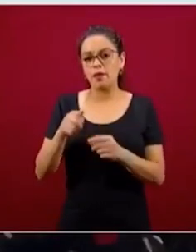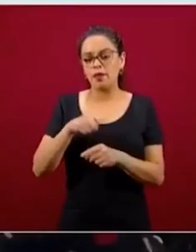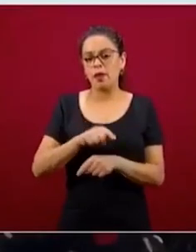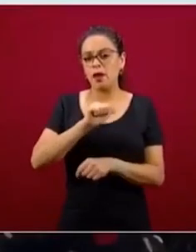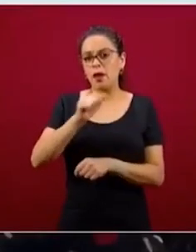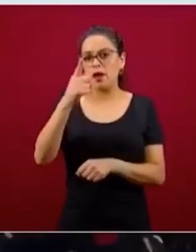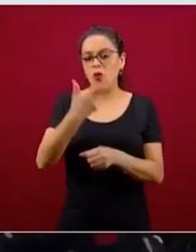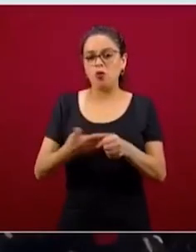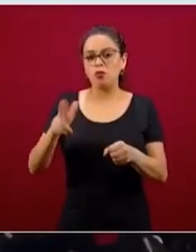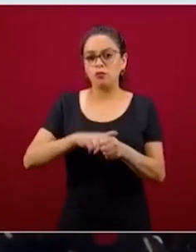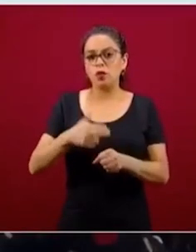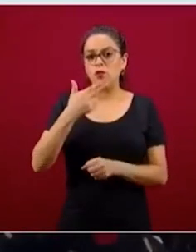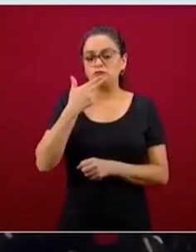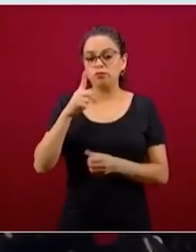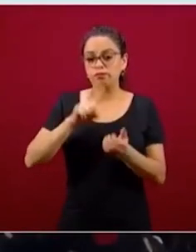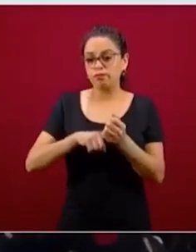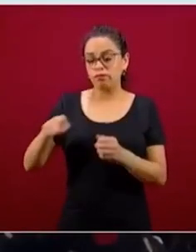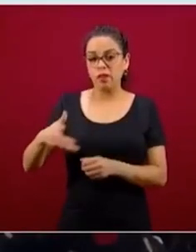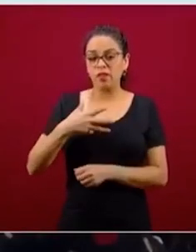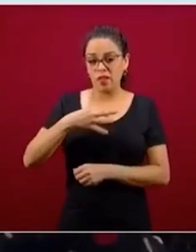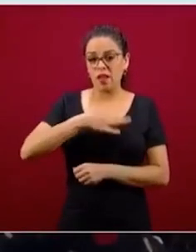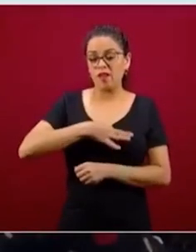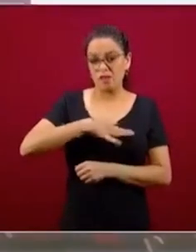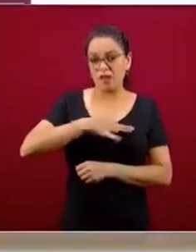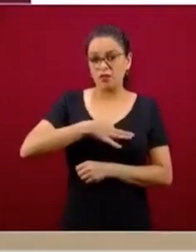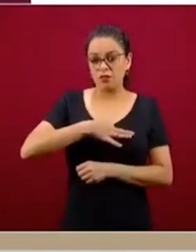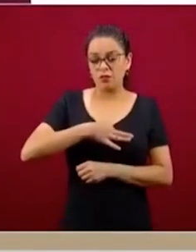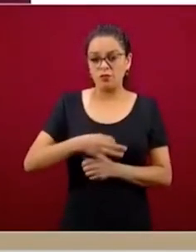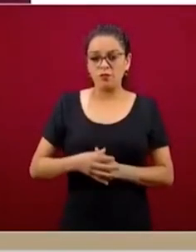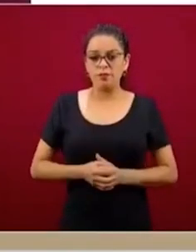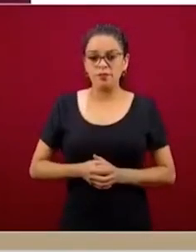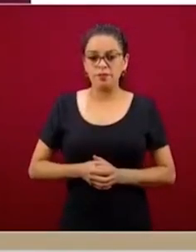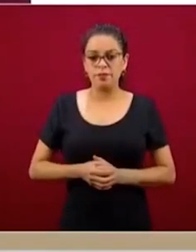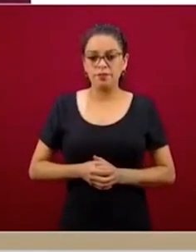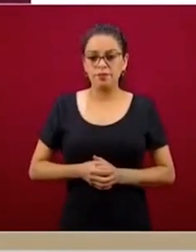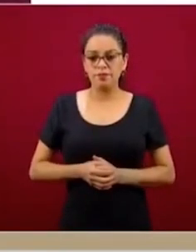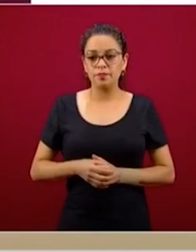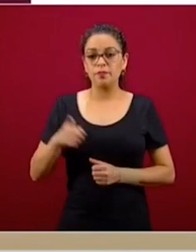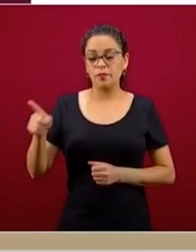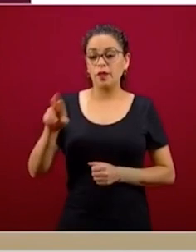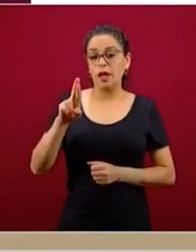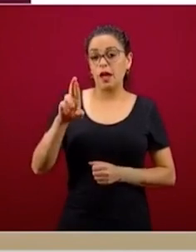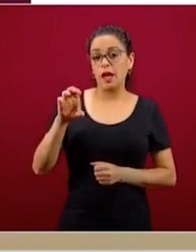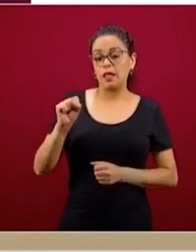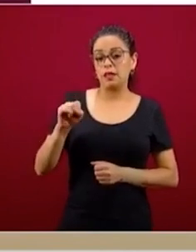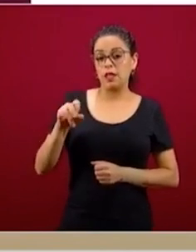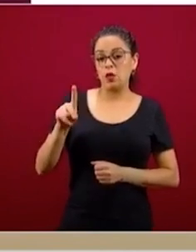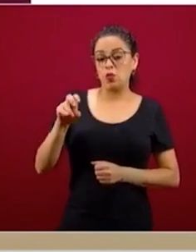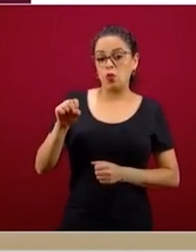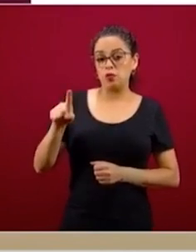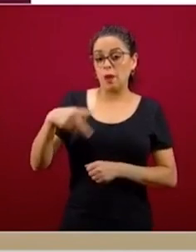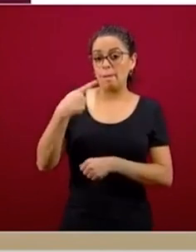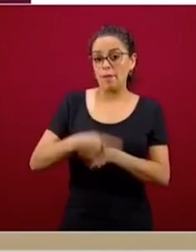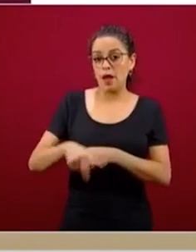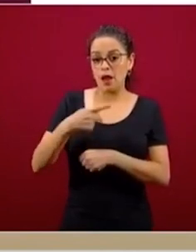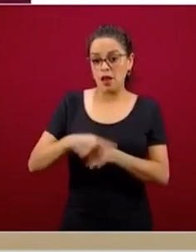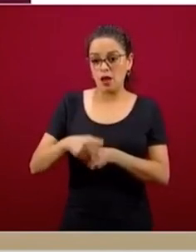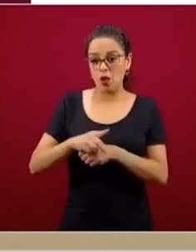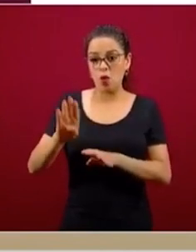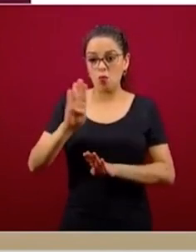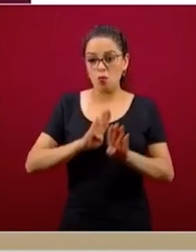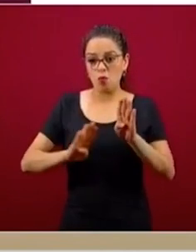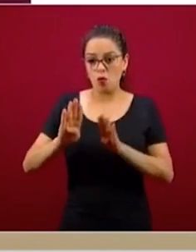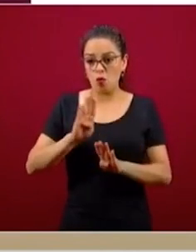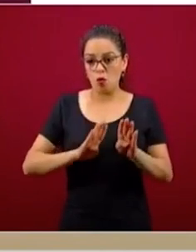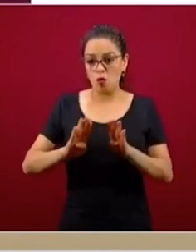Estos son, así se definen, residuos peligrosos biológico-infecciosos, en la jerga técnica